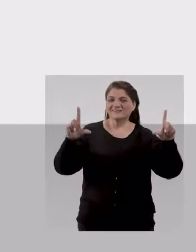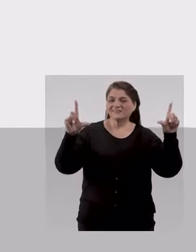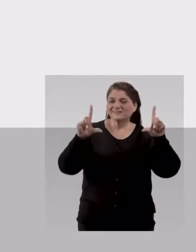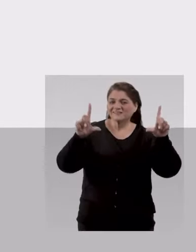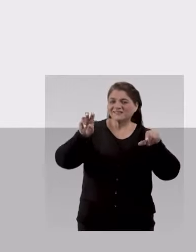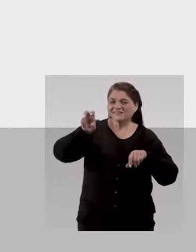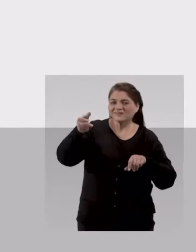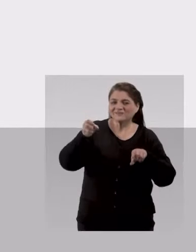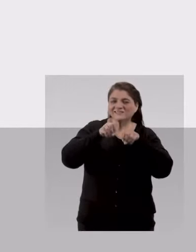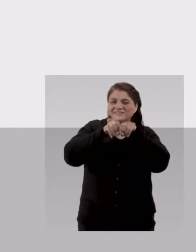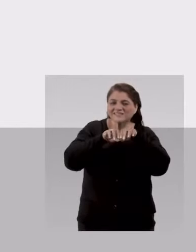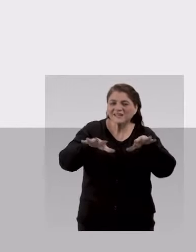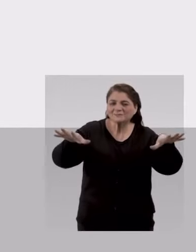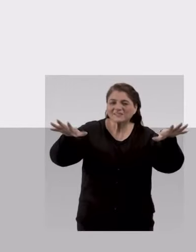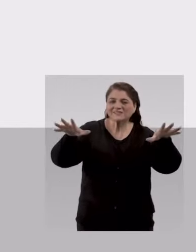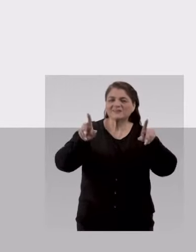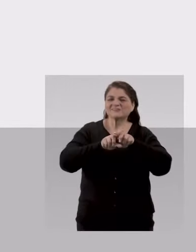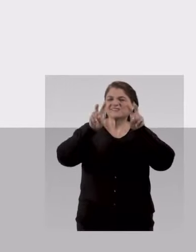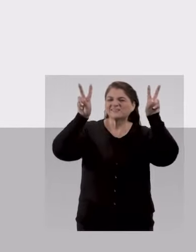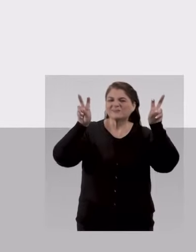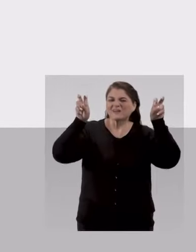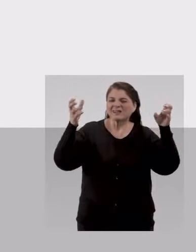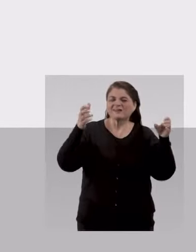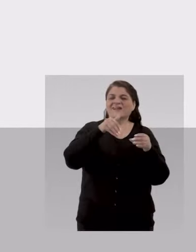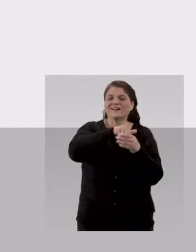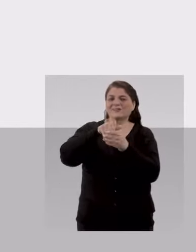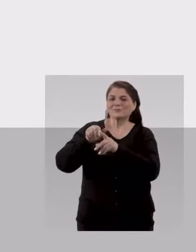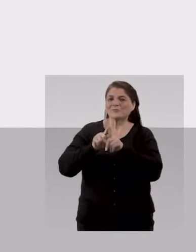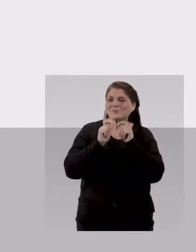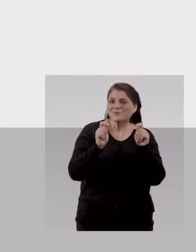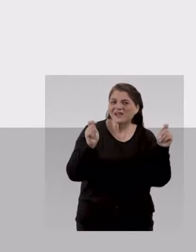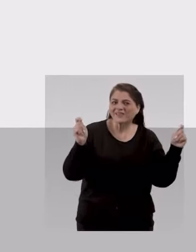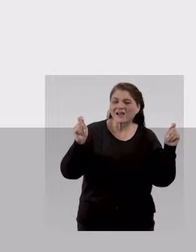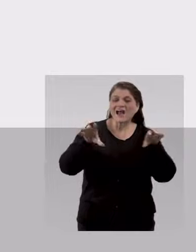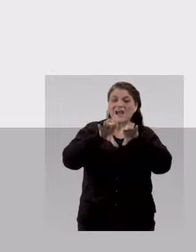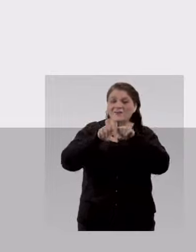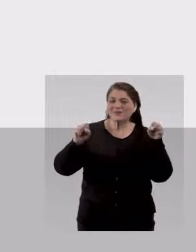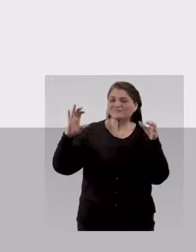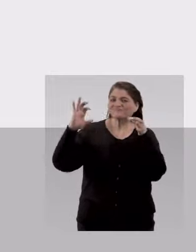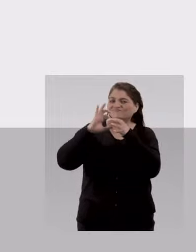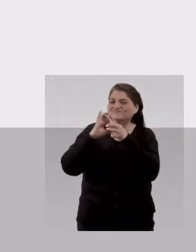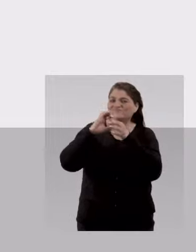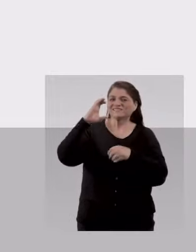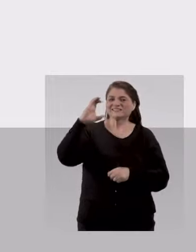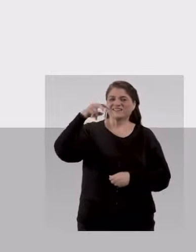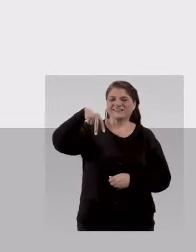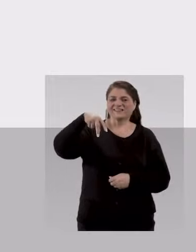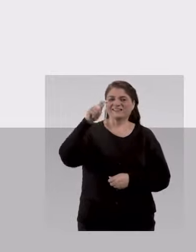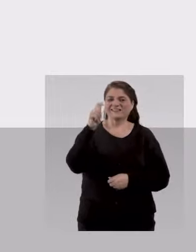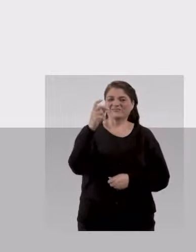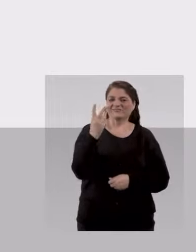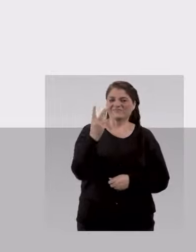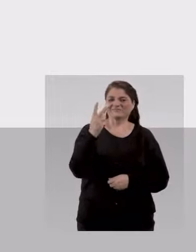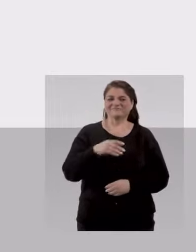Los canales de televisión han transmitido la franja electoral acordada por el Consejo Nacional de Televisión.